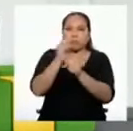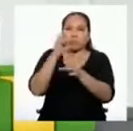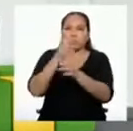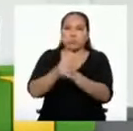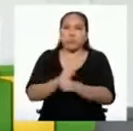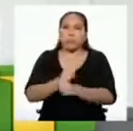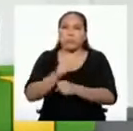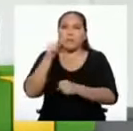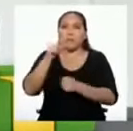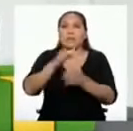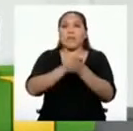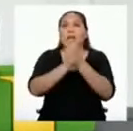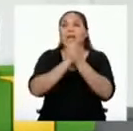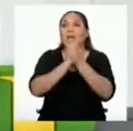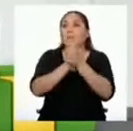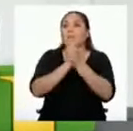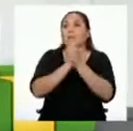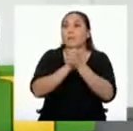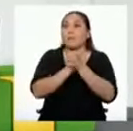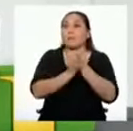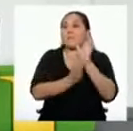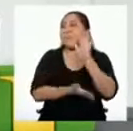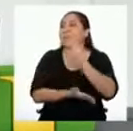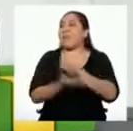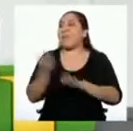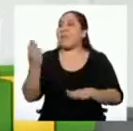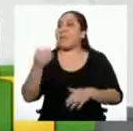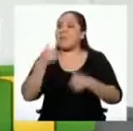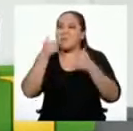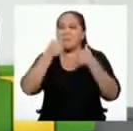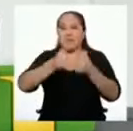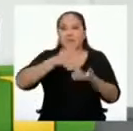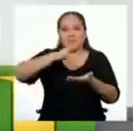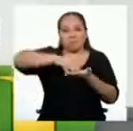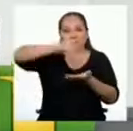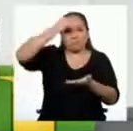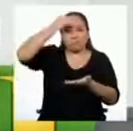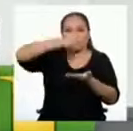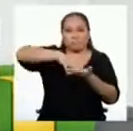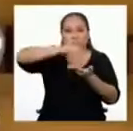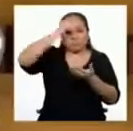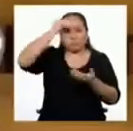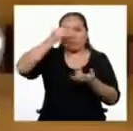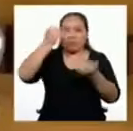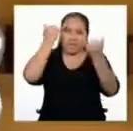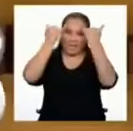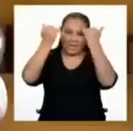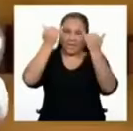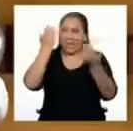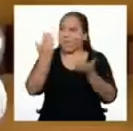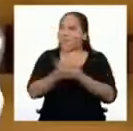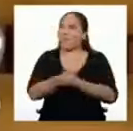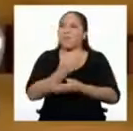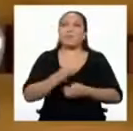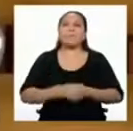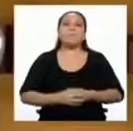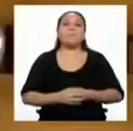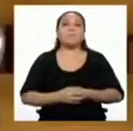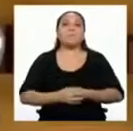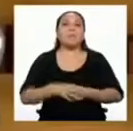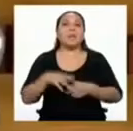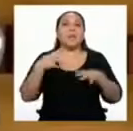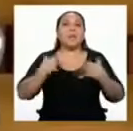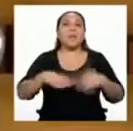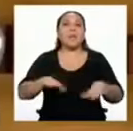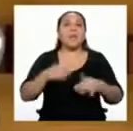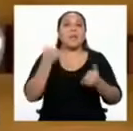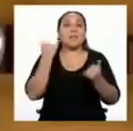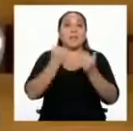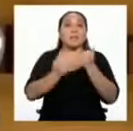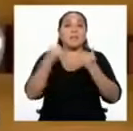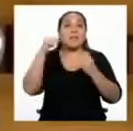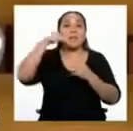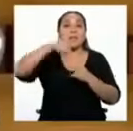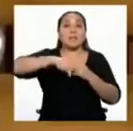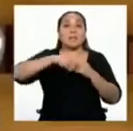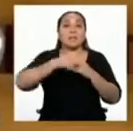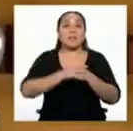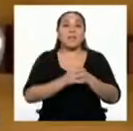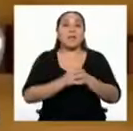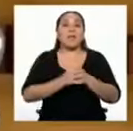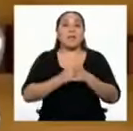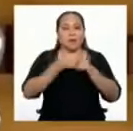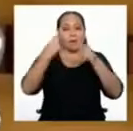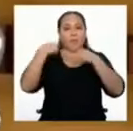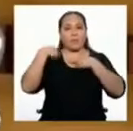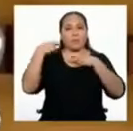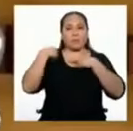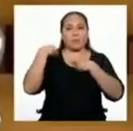Para que nuestras amigas y amigos se vayan llenos de aprendizajes e ideas nuevas. Al cerrar nuestra sesión sobre el rol que tenemos